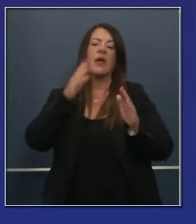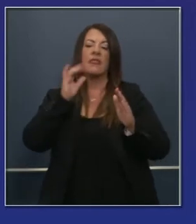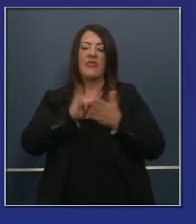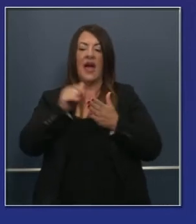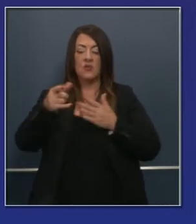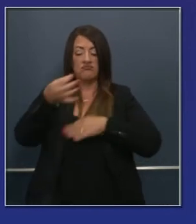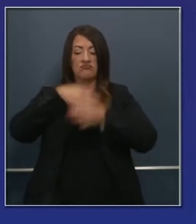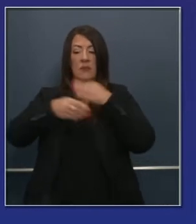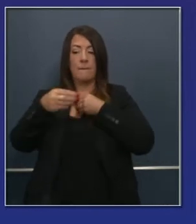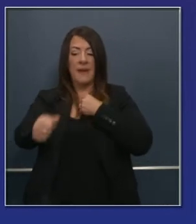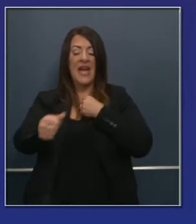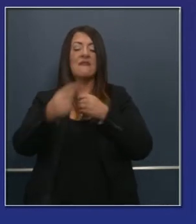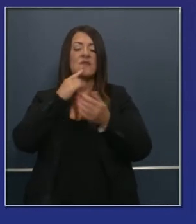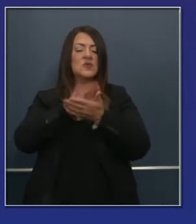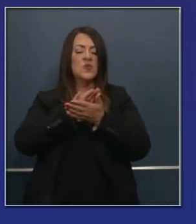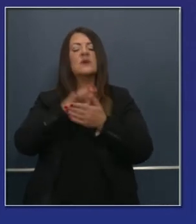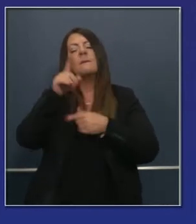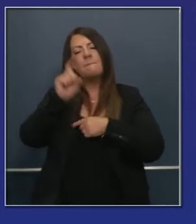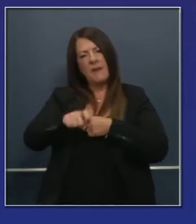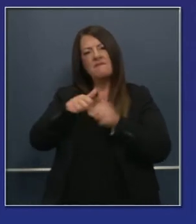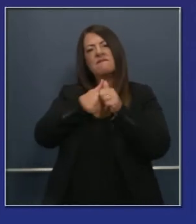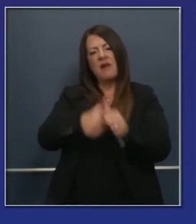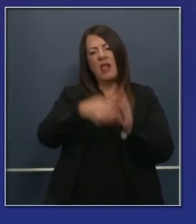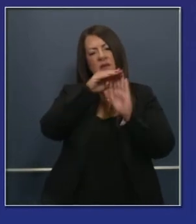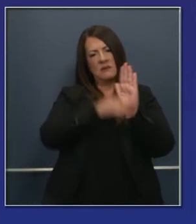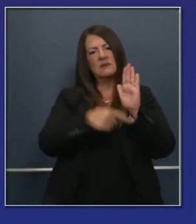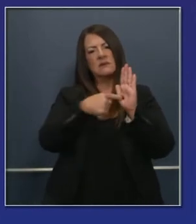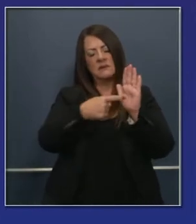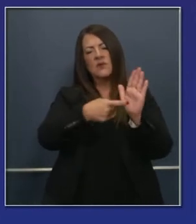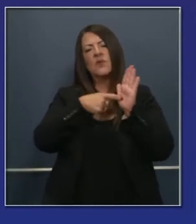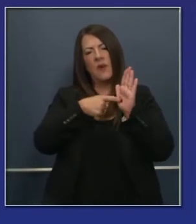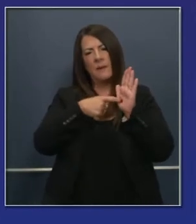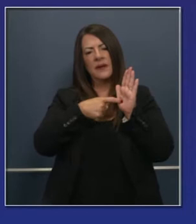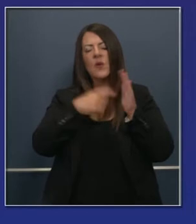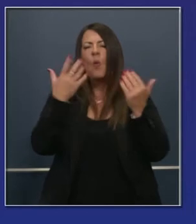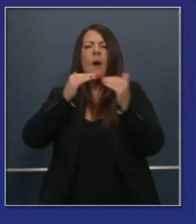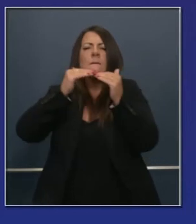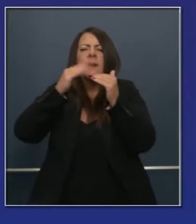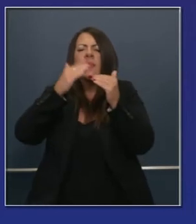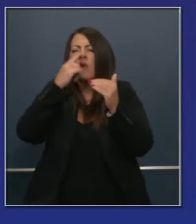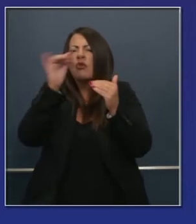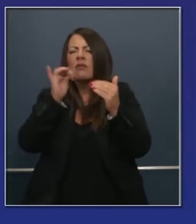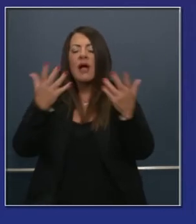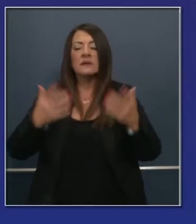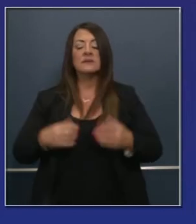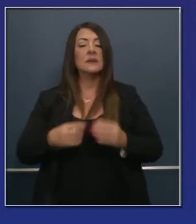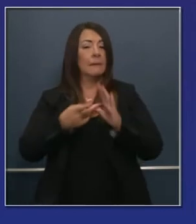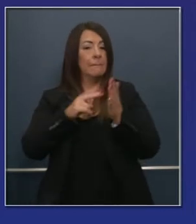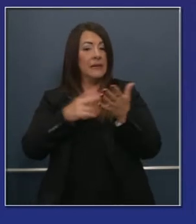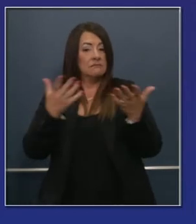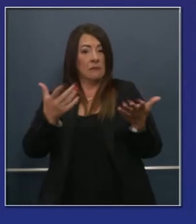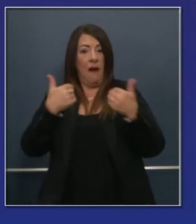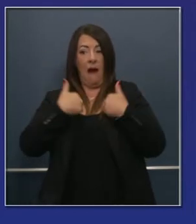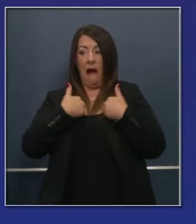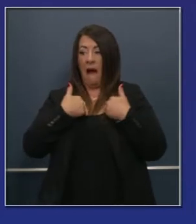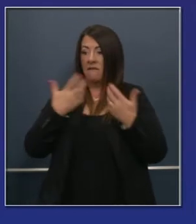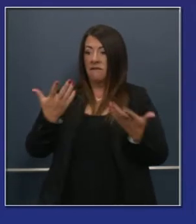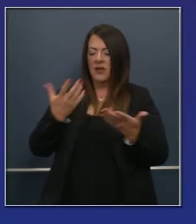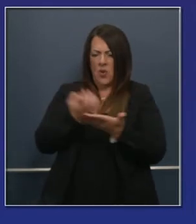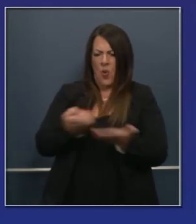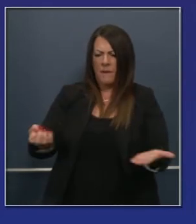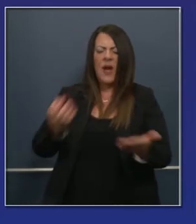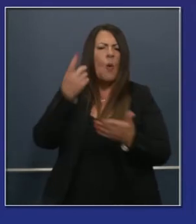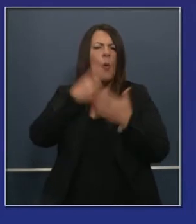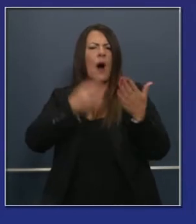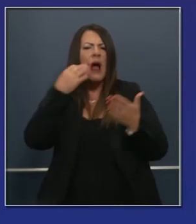pueda pagar a estos requisitos. De modo que la flexibilidad es local, pero realmente con comprensión y con responsabilidad, requisitos mínimos que incluyen